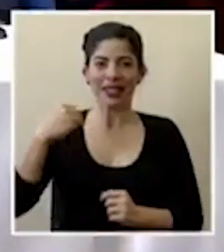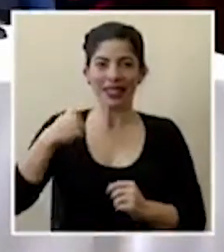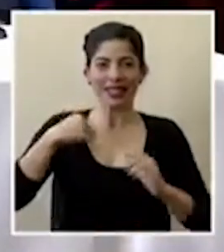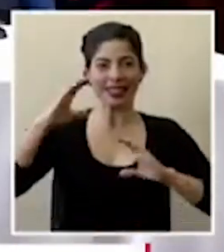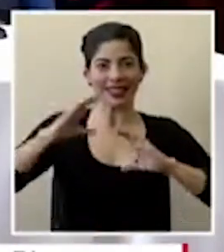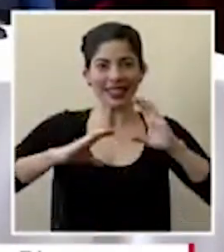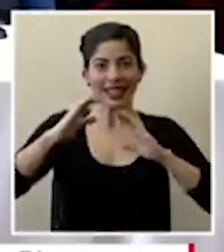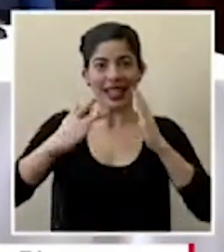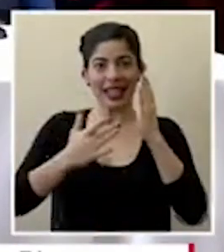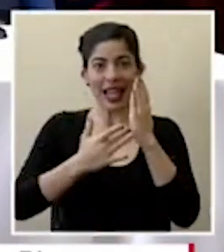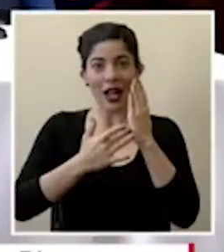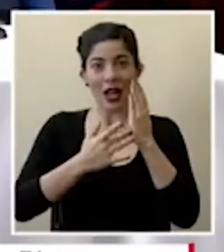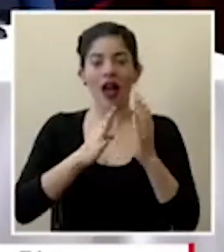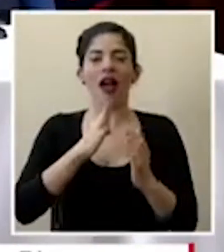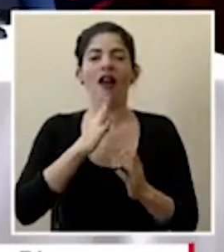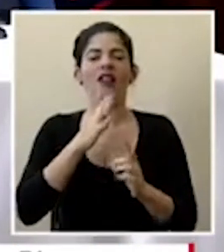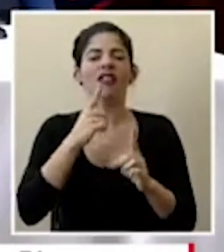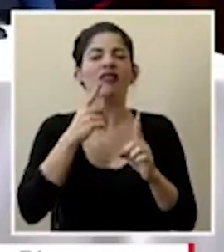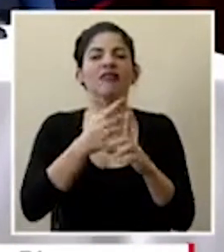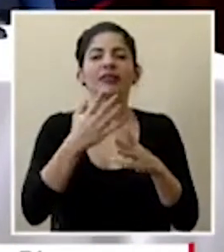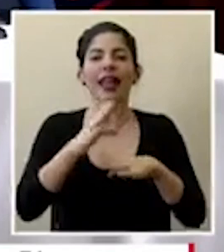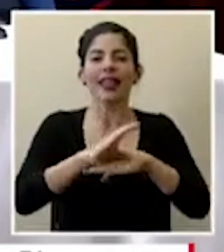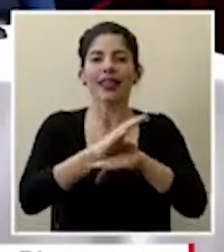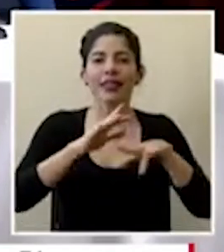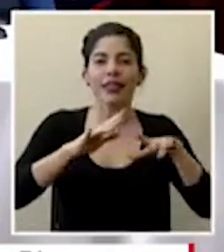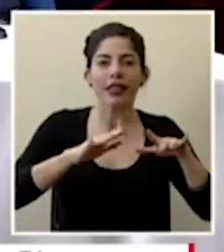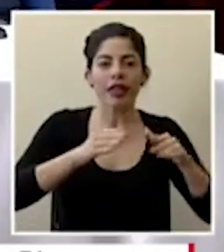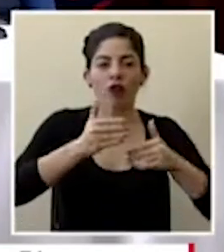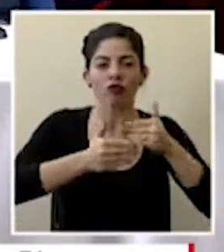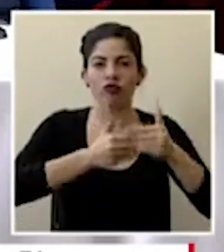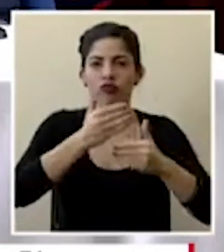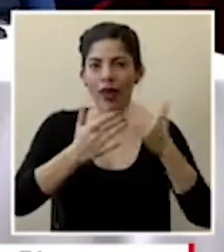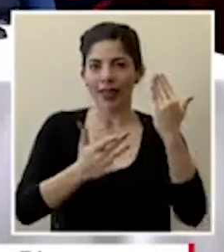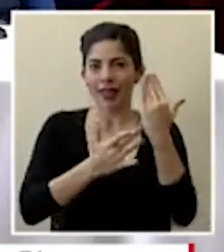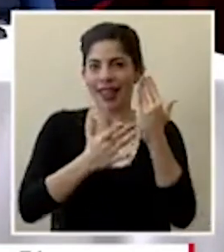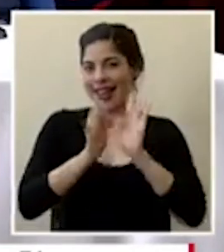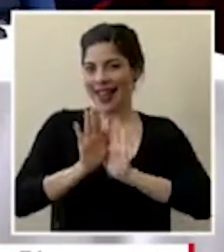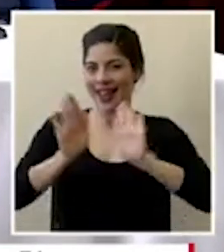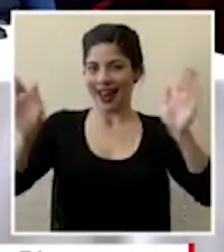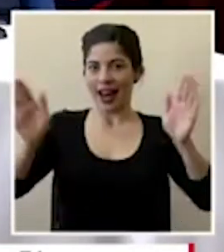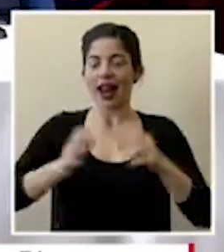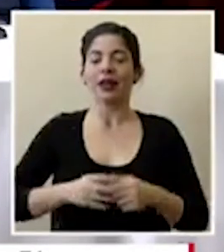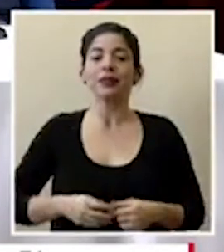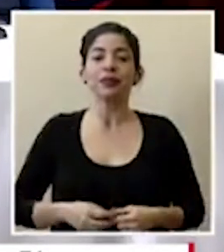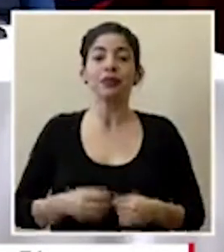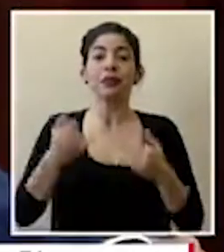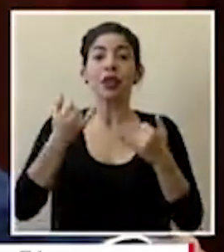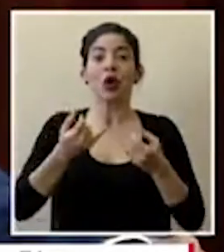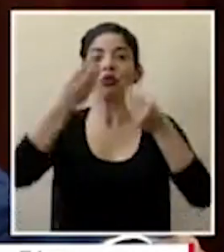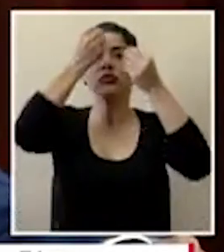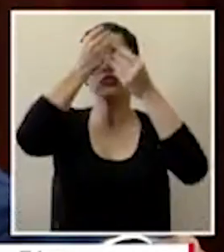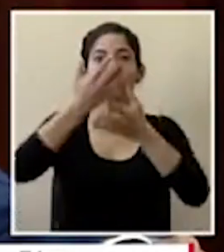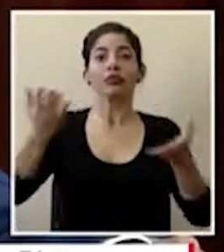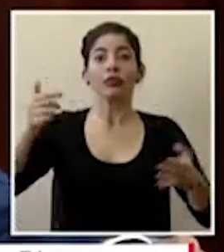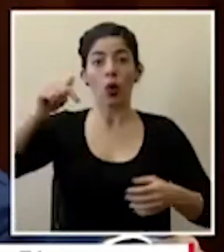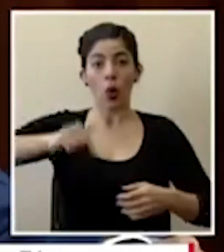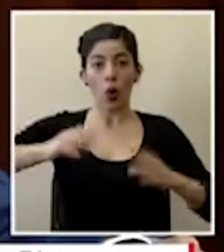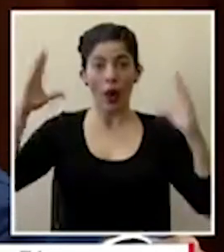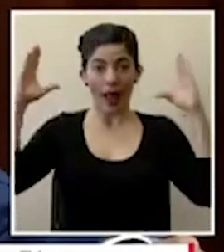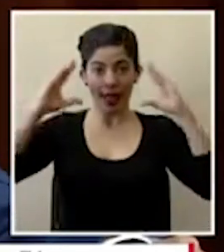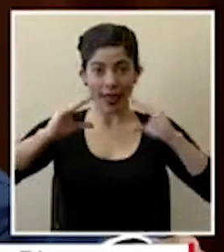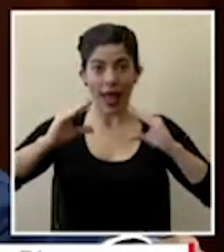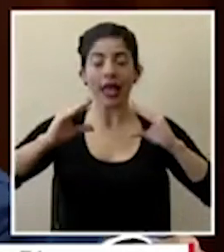de ciencia y tecnología hablando de la parte de digitalización y de tecnologías en general anunciamos que esta tarde